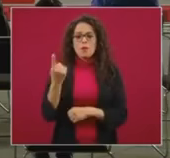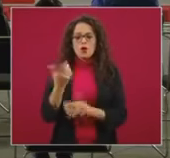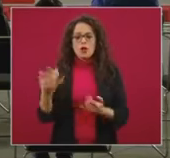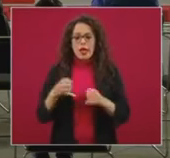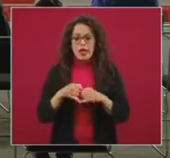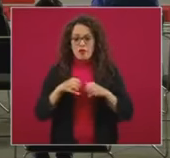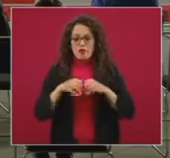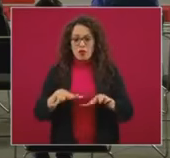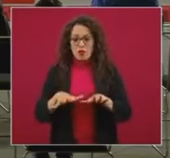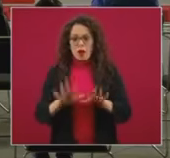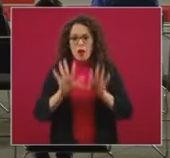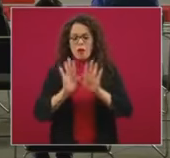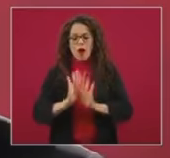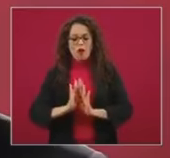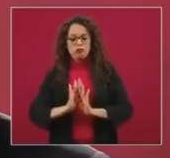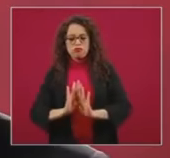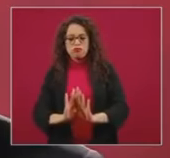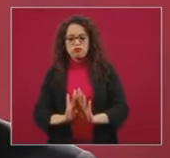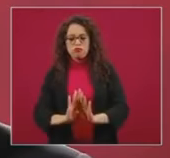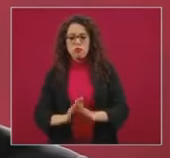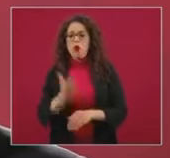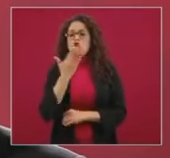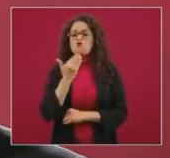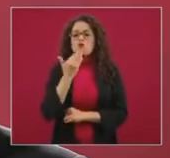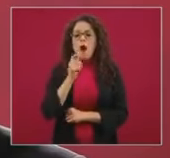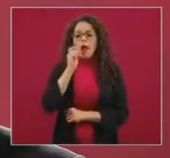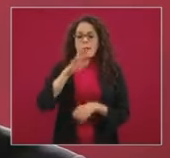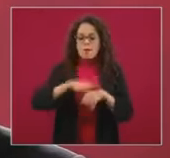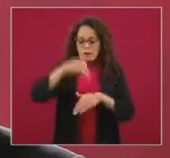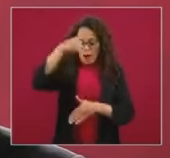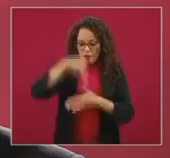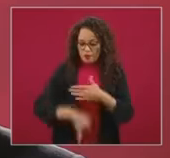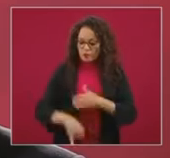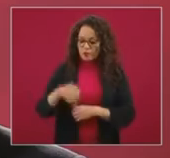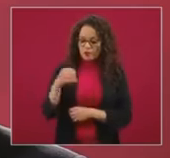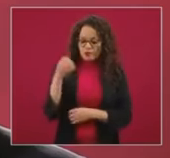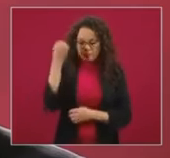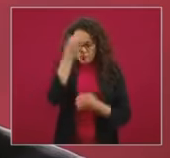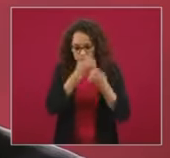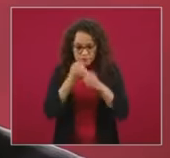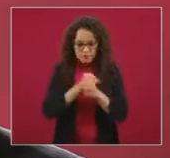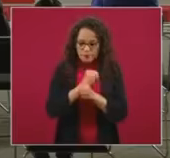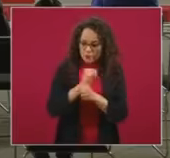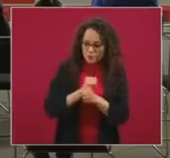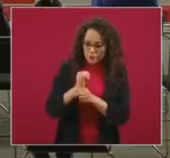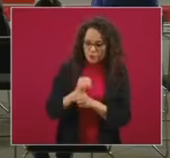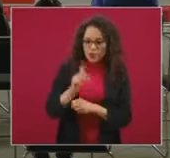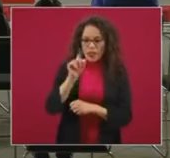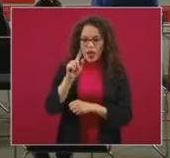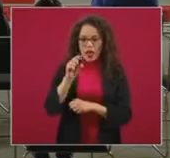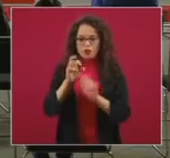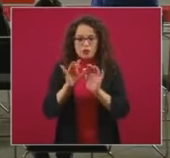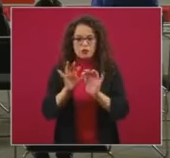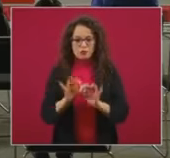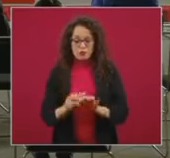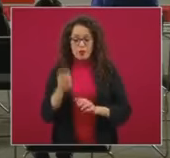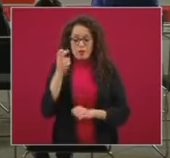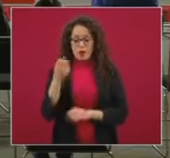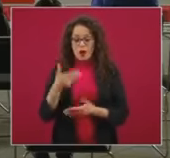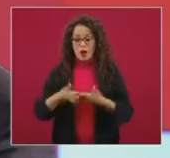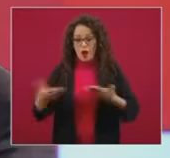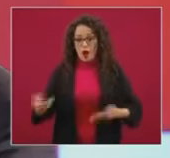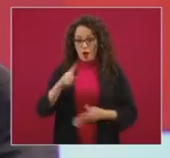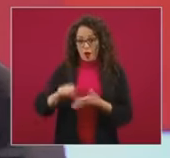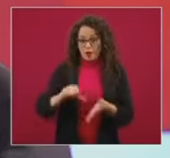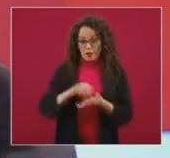que aporta muy poco análisis a los datos. Entonces, lo que buscamos con la creación del Centro Nacional de